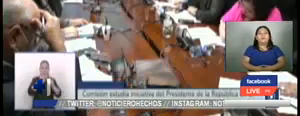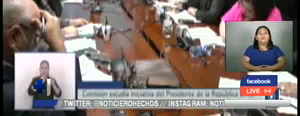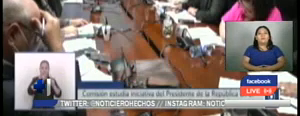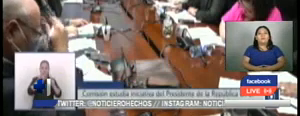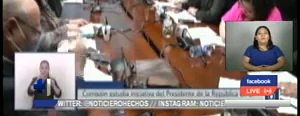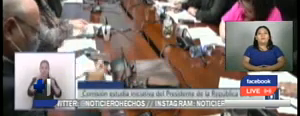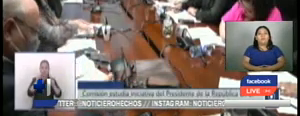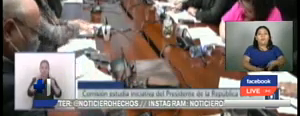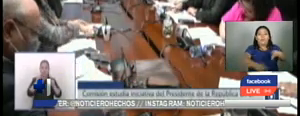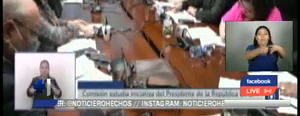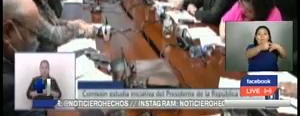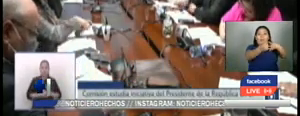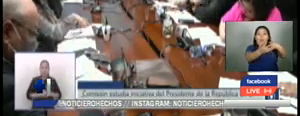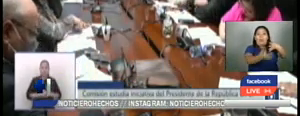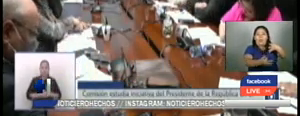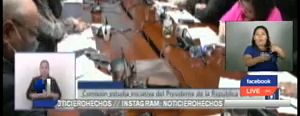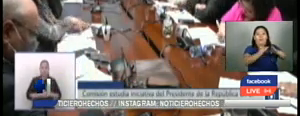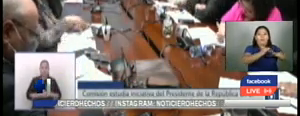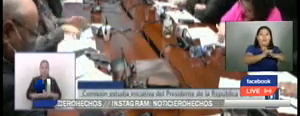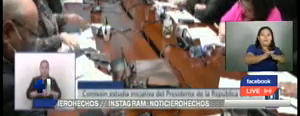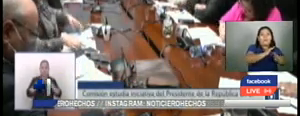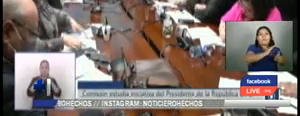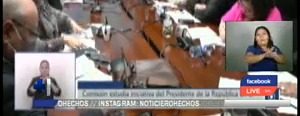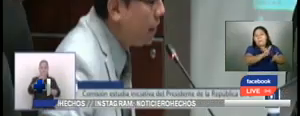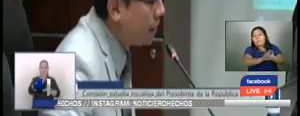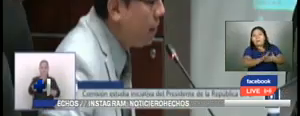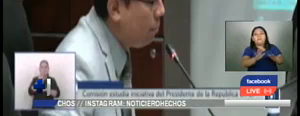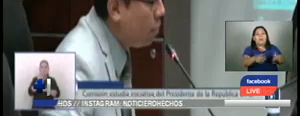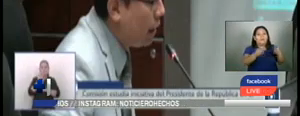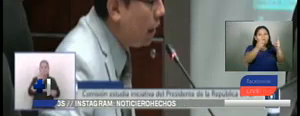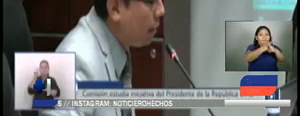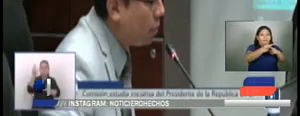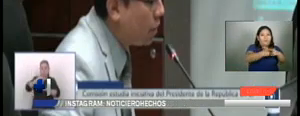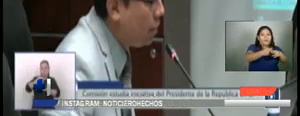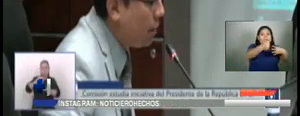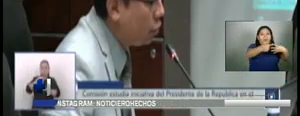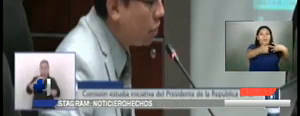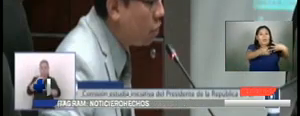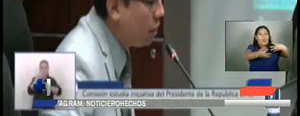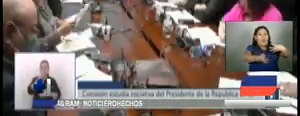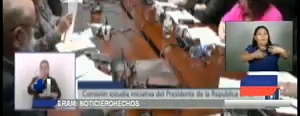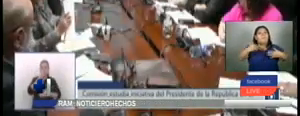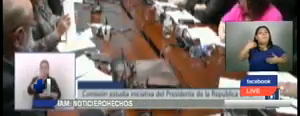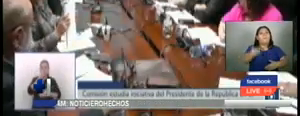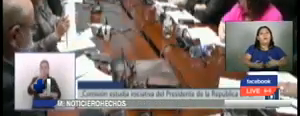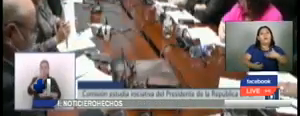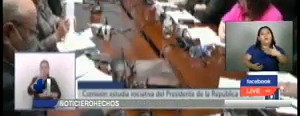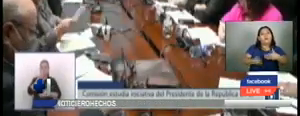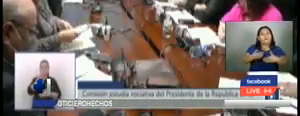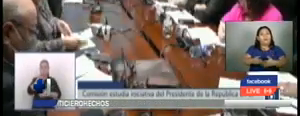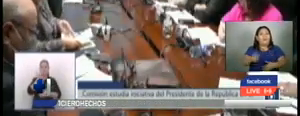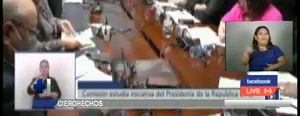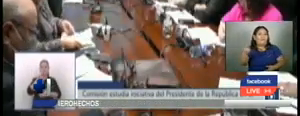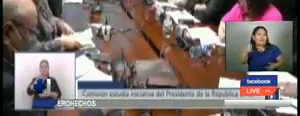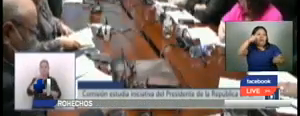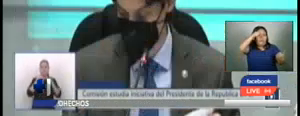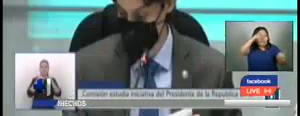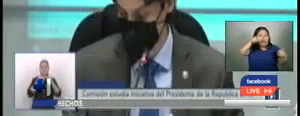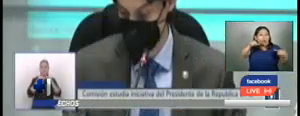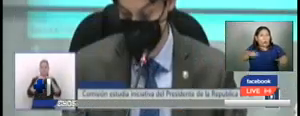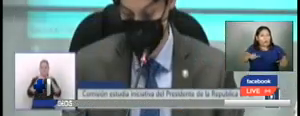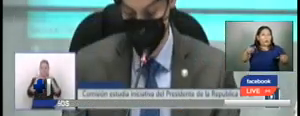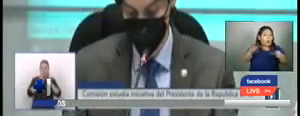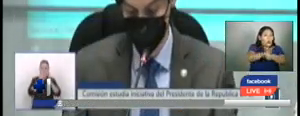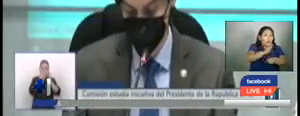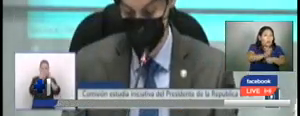Las reformas a la Ley de Protección al Consumidor para armonizarlas con la Ley de Procedimientos Administrativos aún no son aprobadas en su totalidad